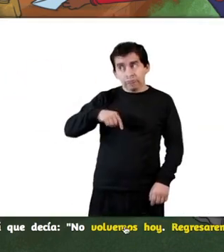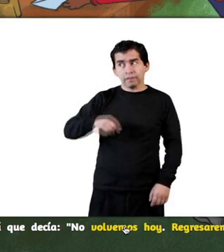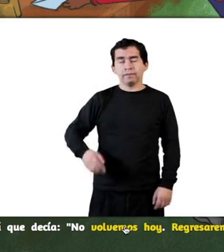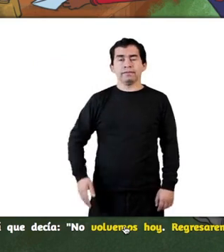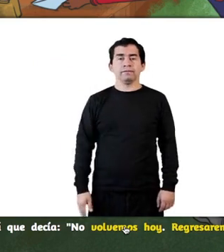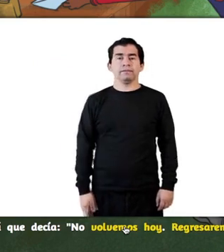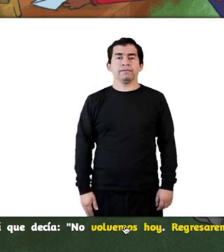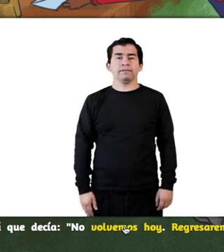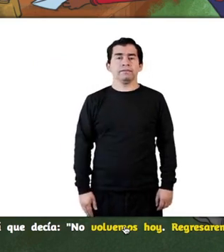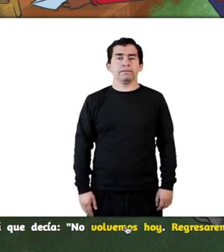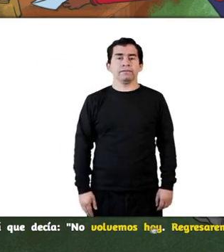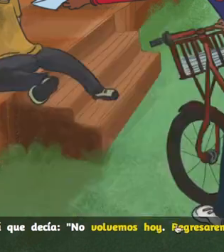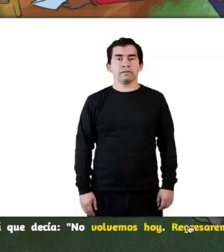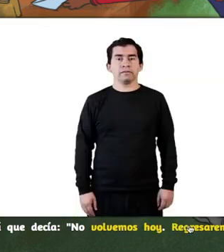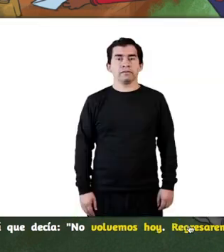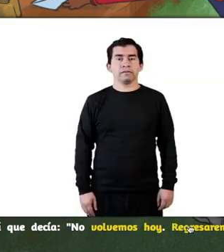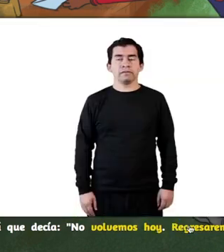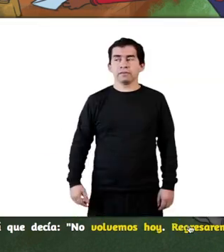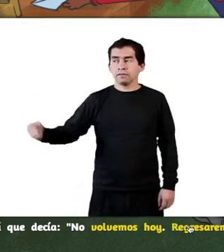Gracias por ver el video.